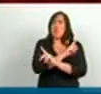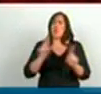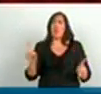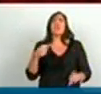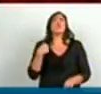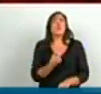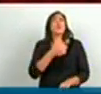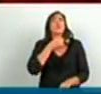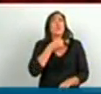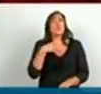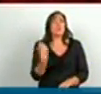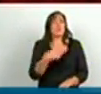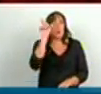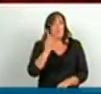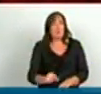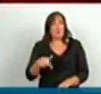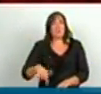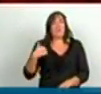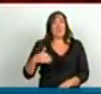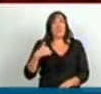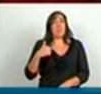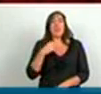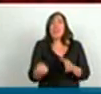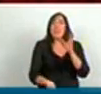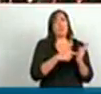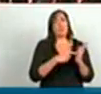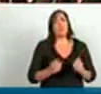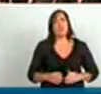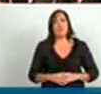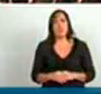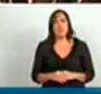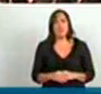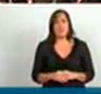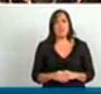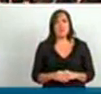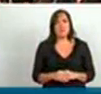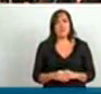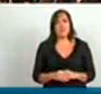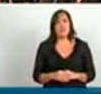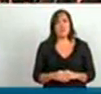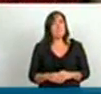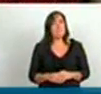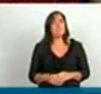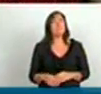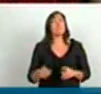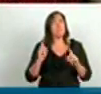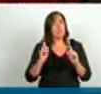Porque somos un país que se ha creado con inmigrantes, pero también,